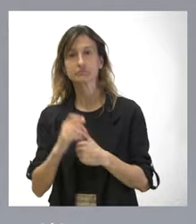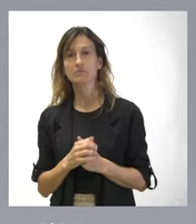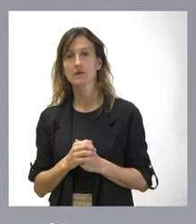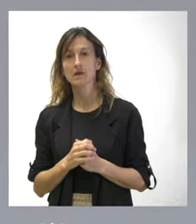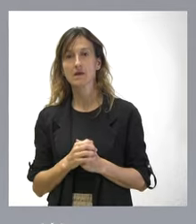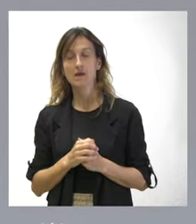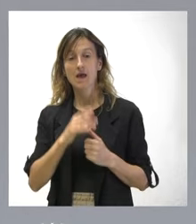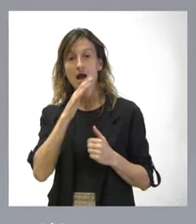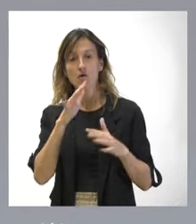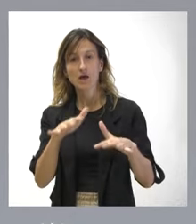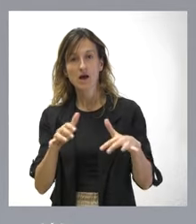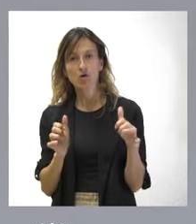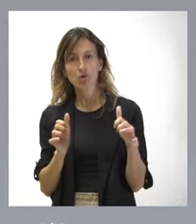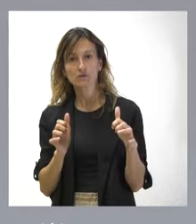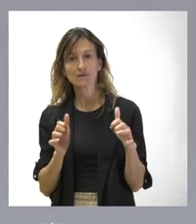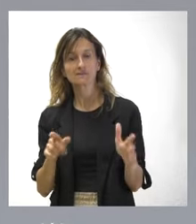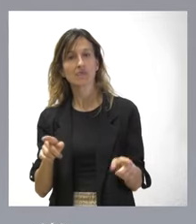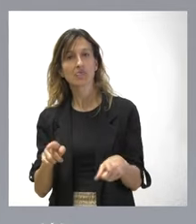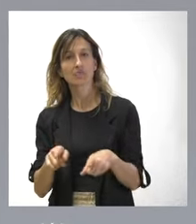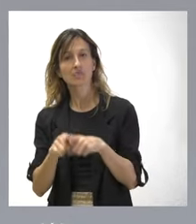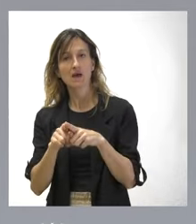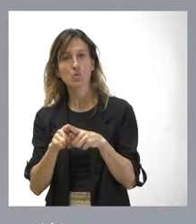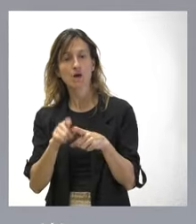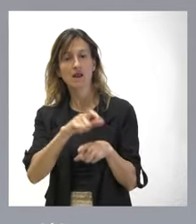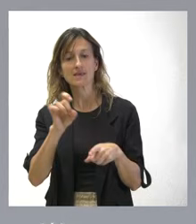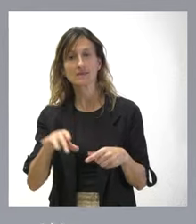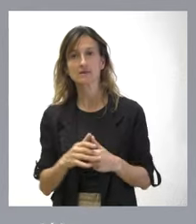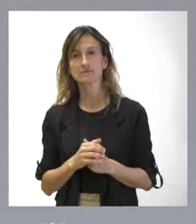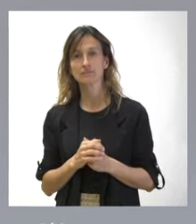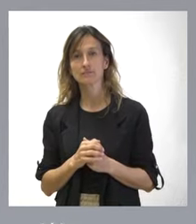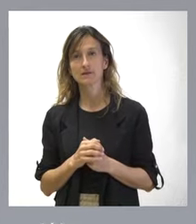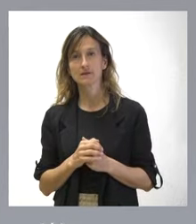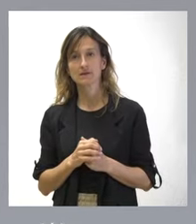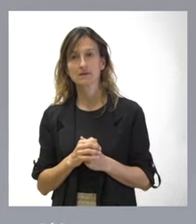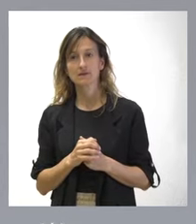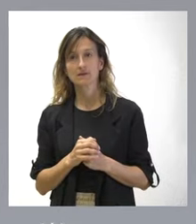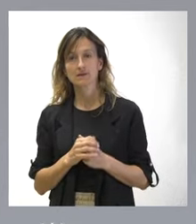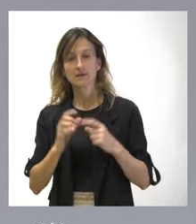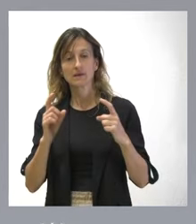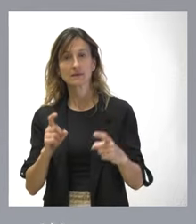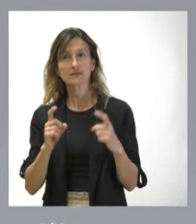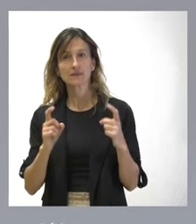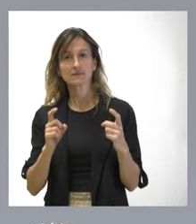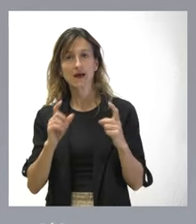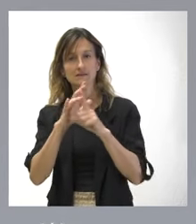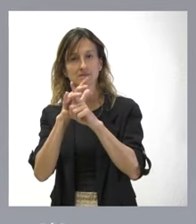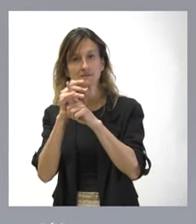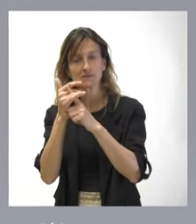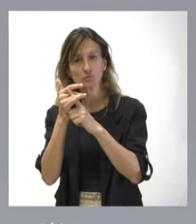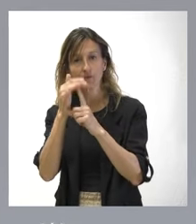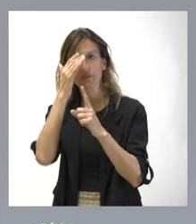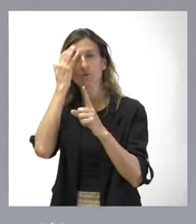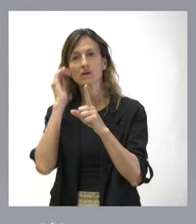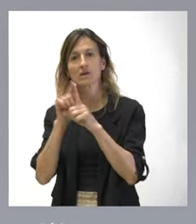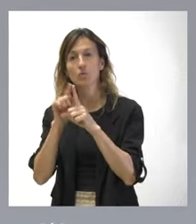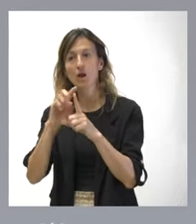actuales, sean las que sean, con la composición que sean, no pueden intentar ubicarse en la misma situación que aquellos